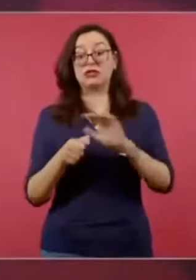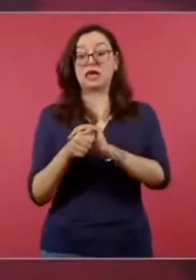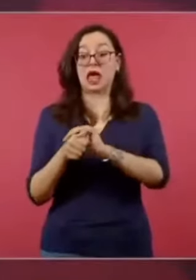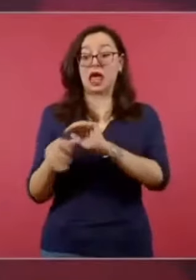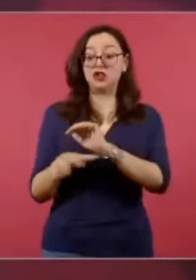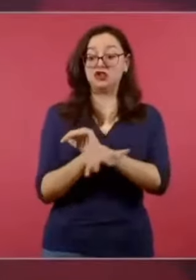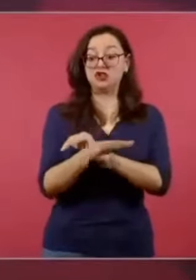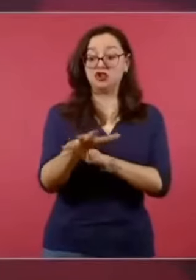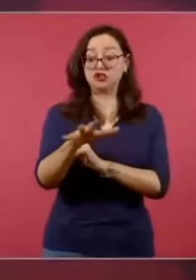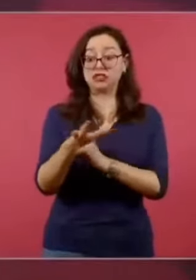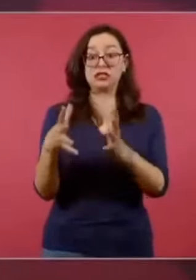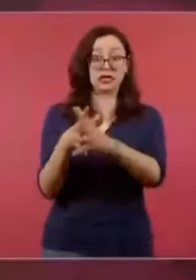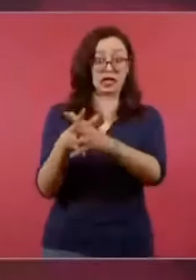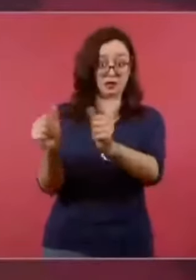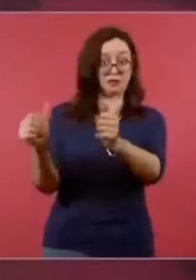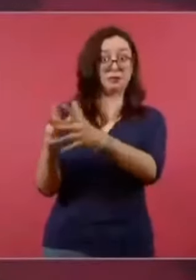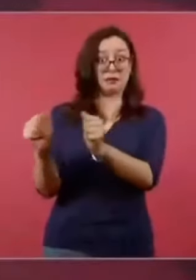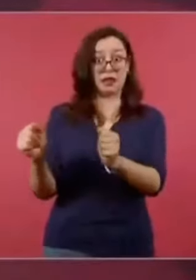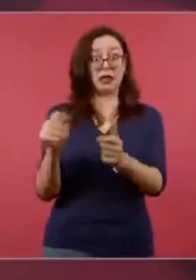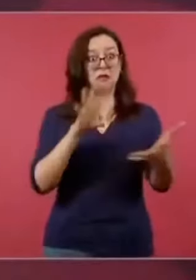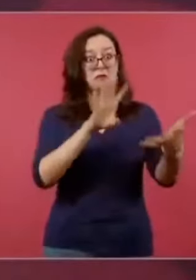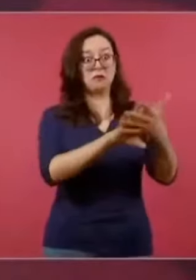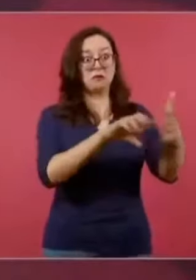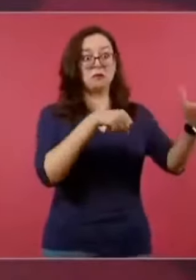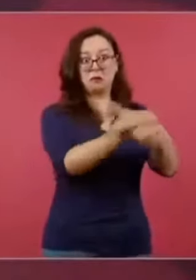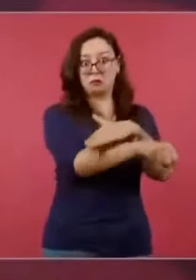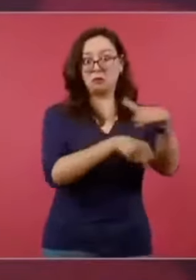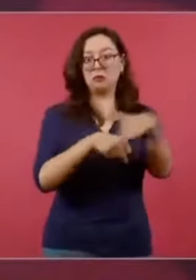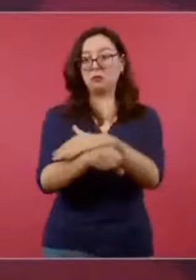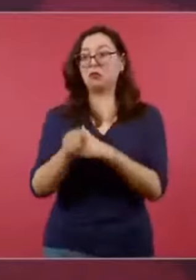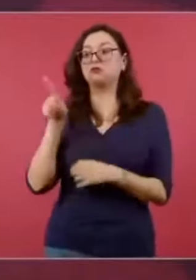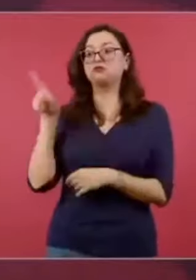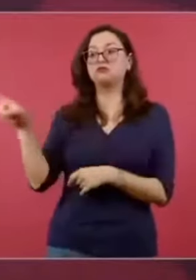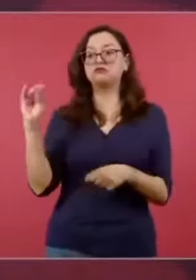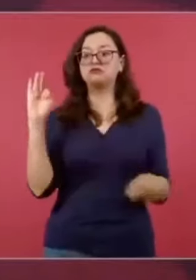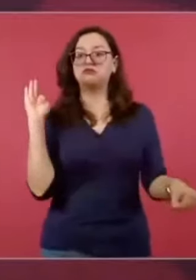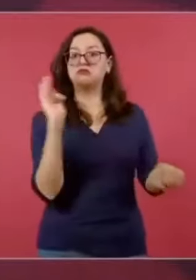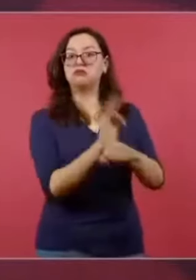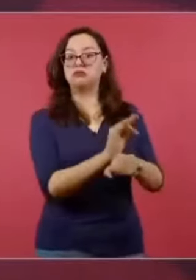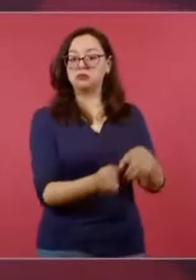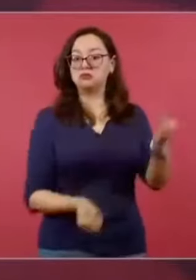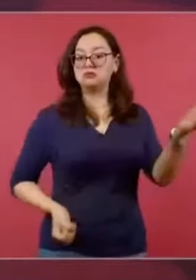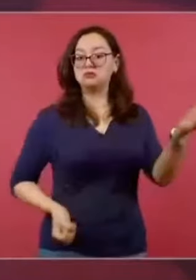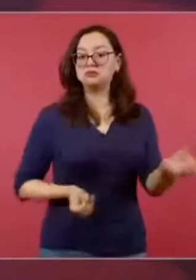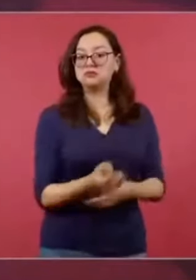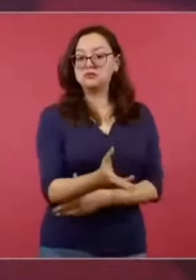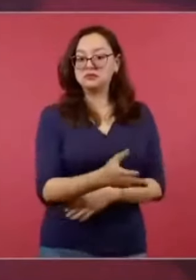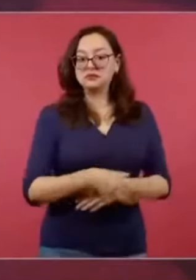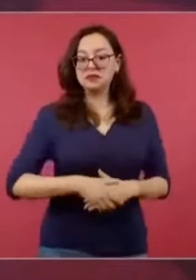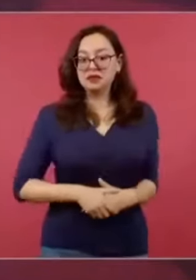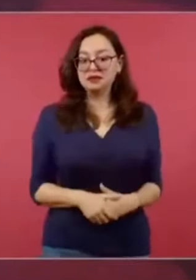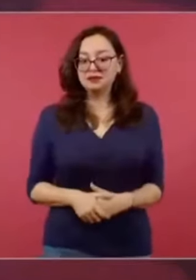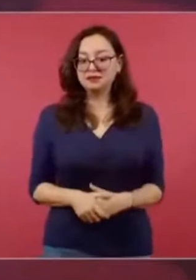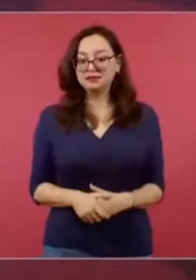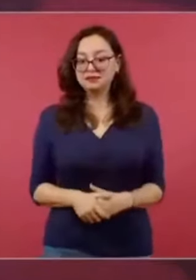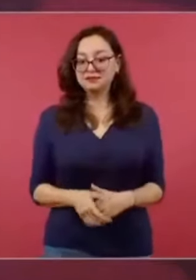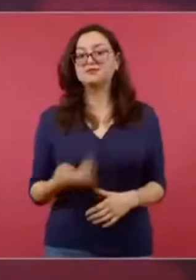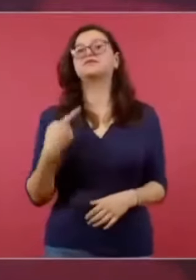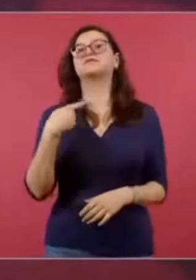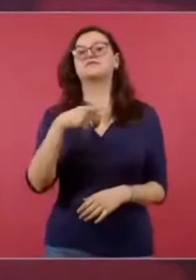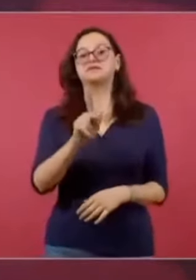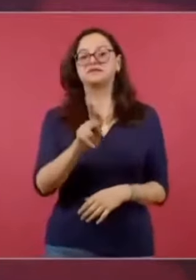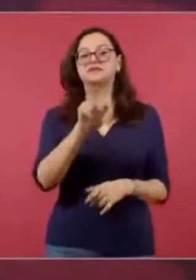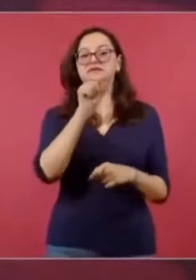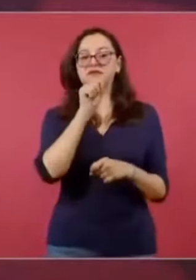desaparición de los estudiantes de Ayotzinapa, con la justificación de tortura. Pero también saben